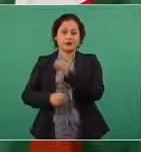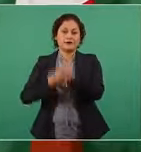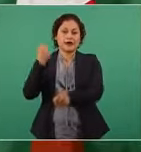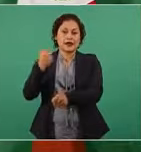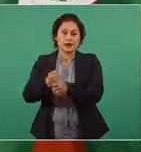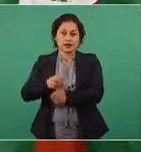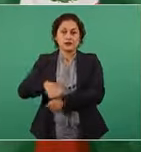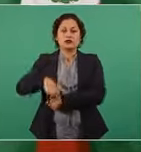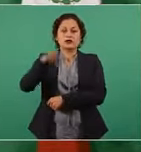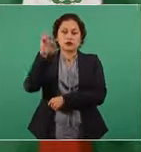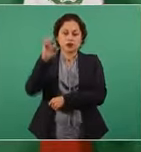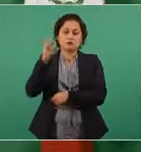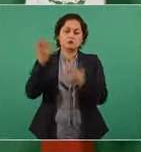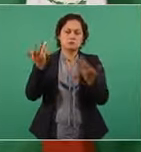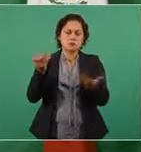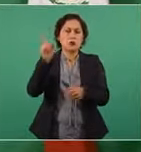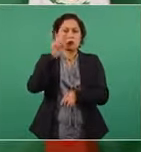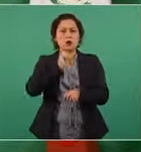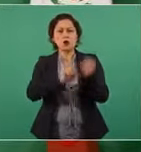mujeres embarazadas.